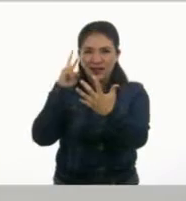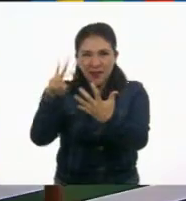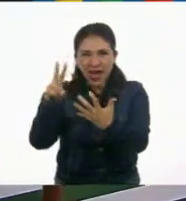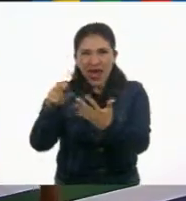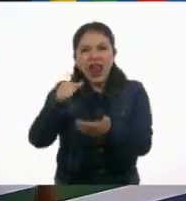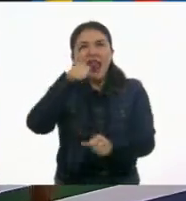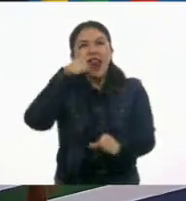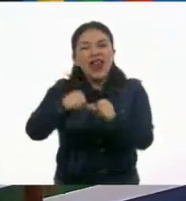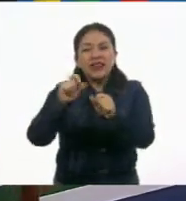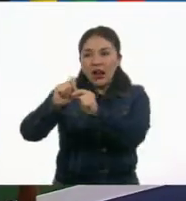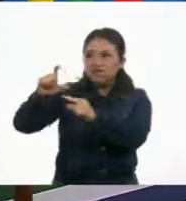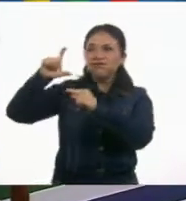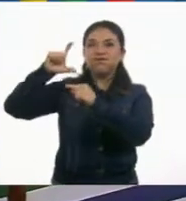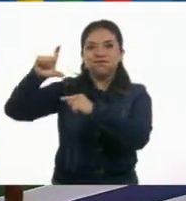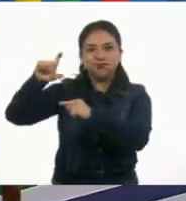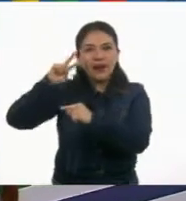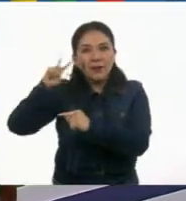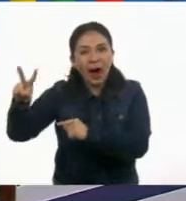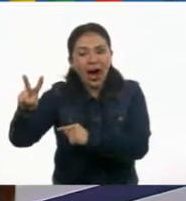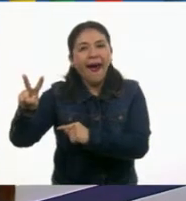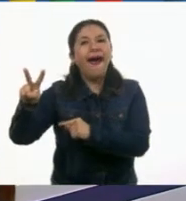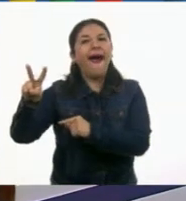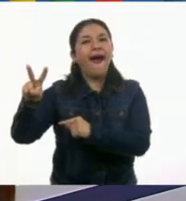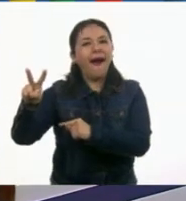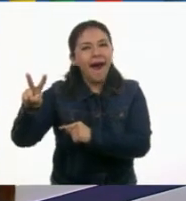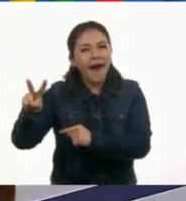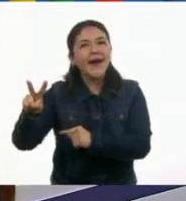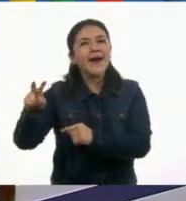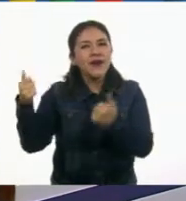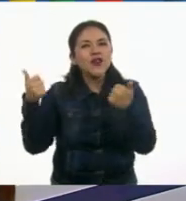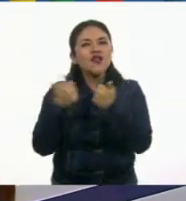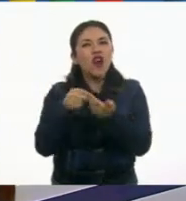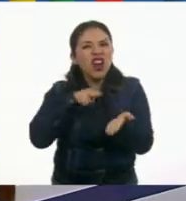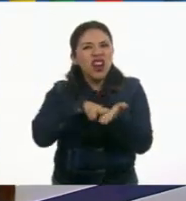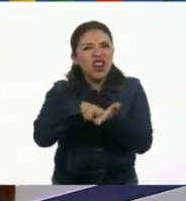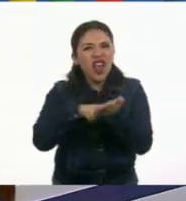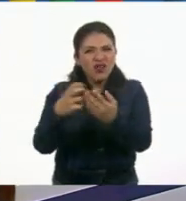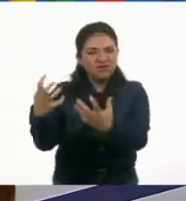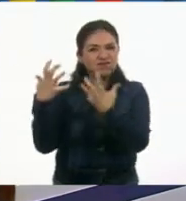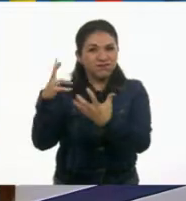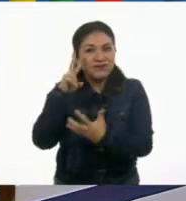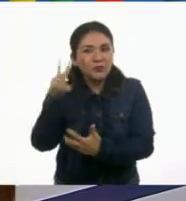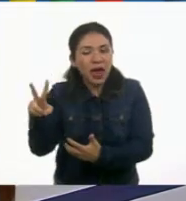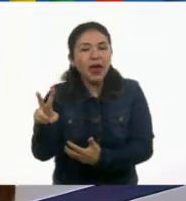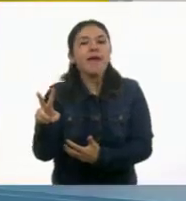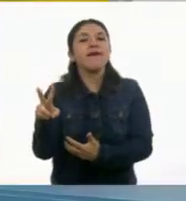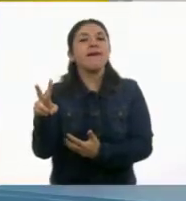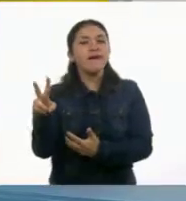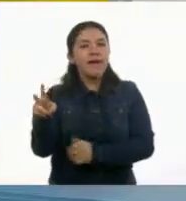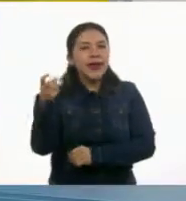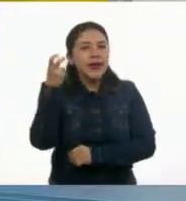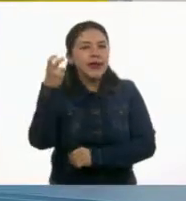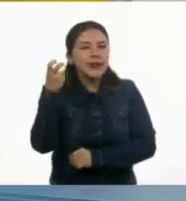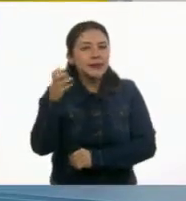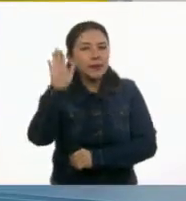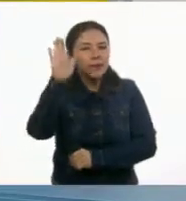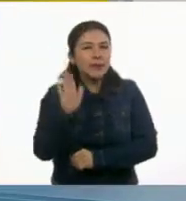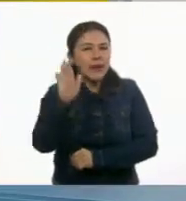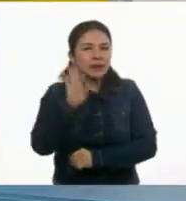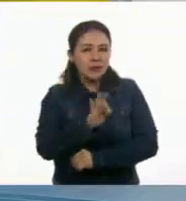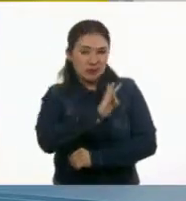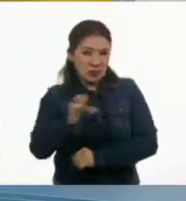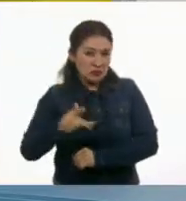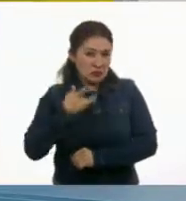poquito más grande, ¿verdad? Más grande. más grande. Sí, y está marcada con negritas. Así es. Es porque podemos